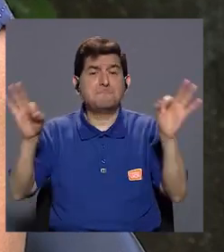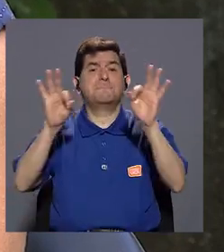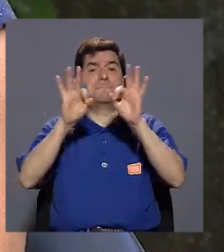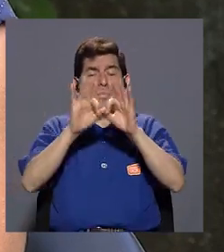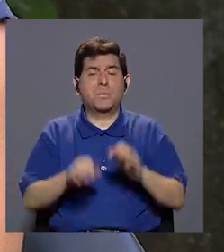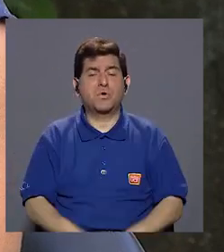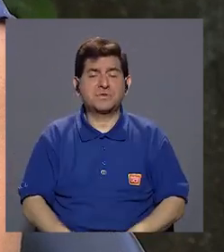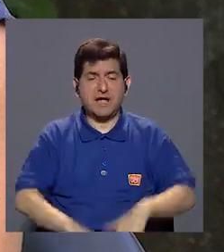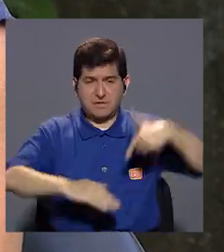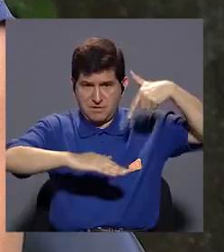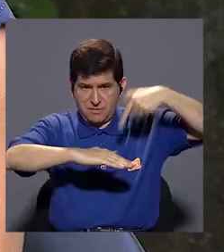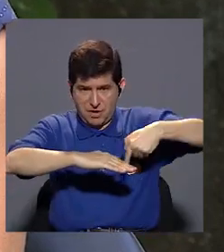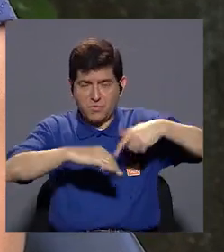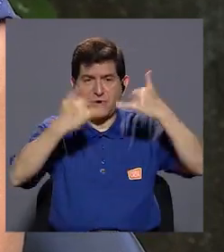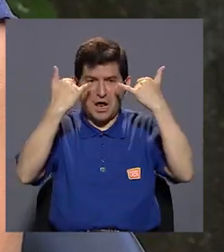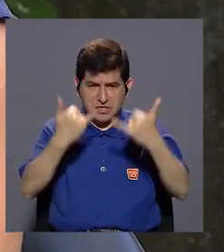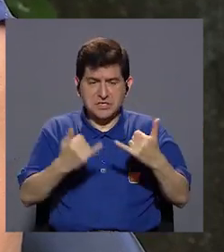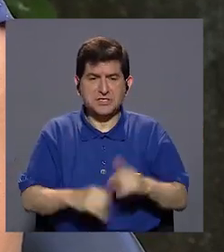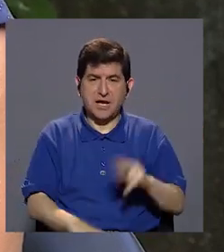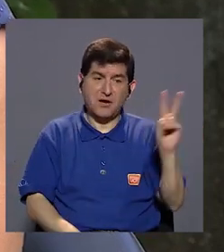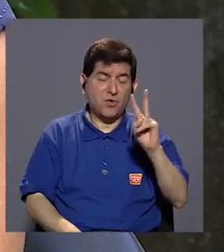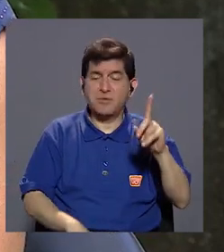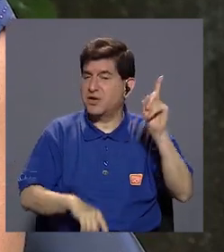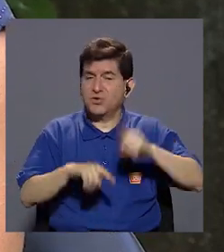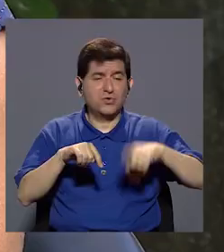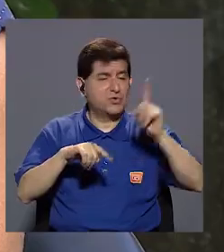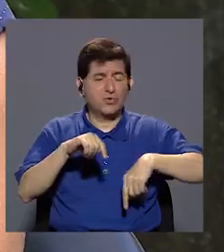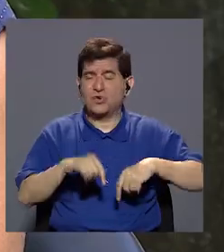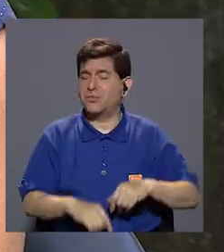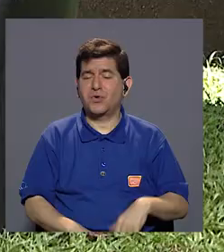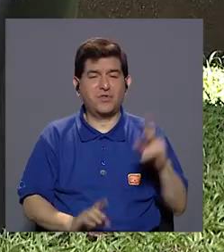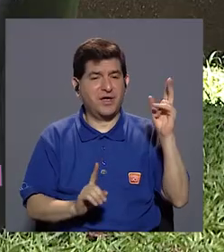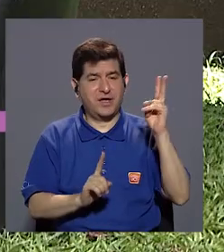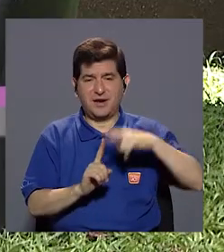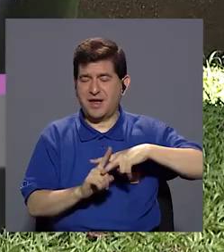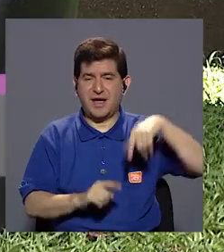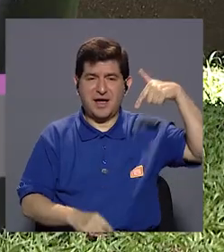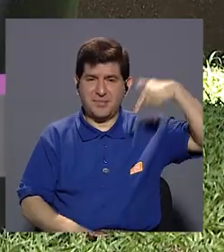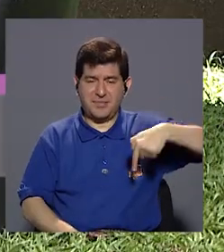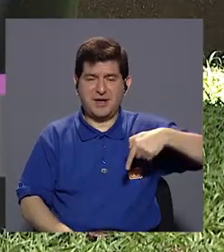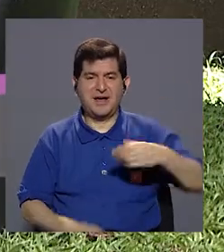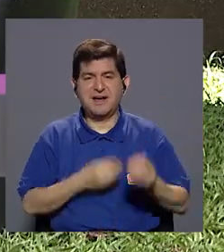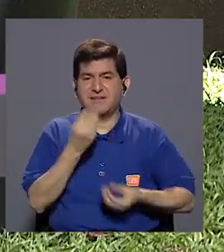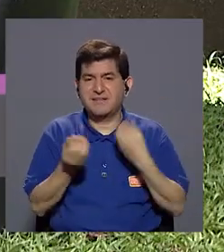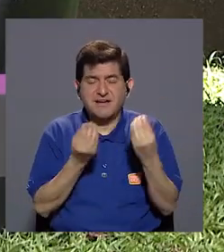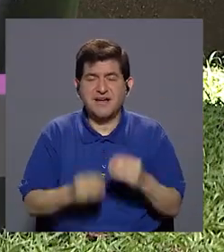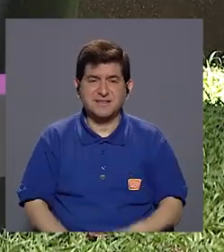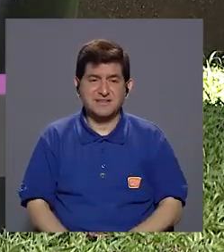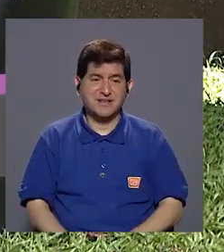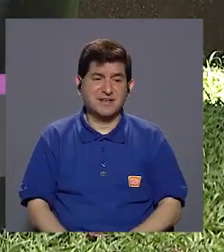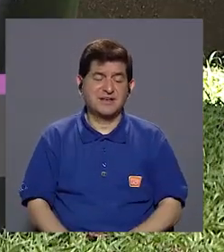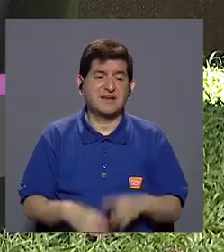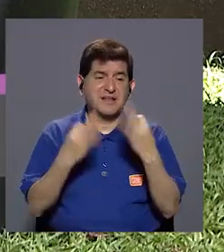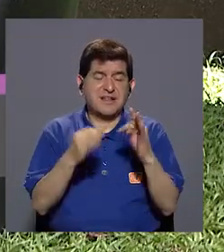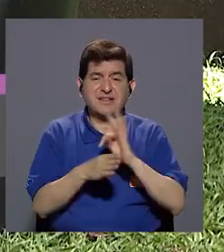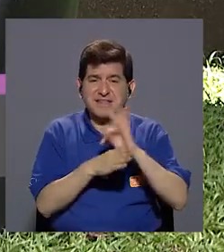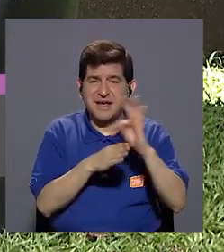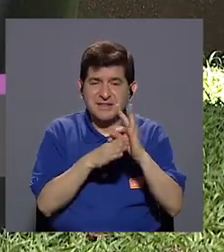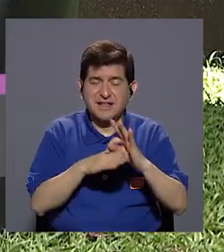este, vacunar, porque una vez que ya está el virus, ya no podemos vacunar. Entonces, lo único que podemos hacer es darles, eh, terapia de sostén